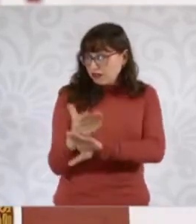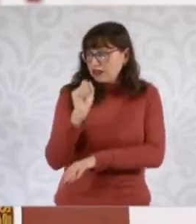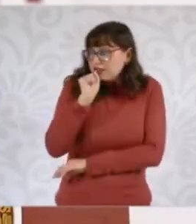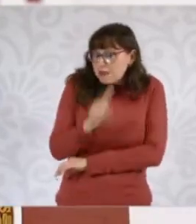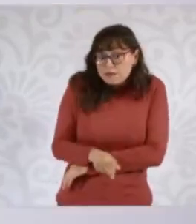oficial de la federación.